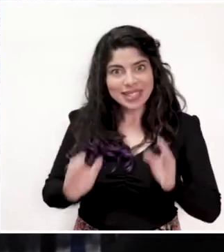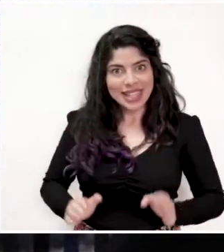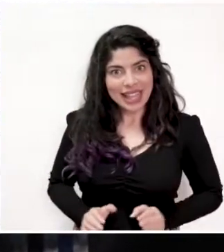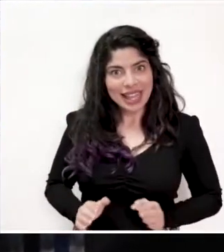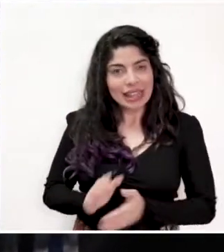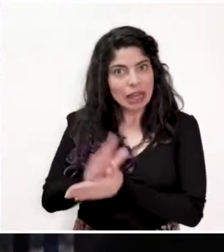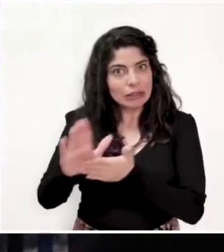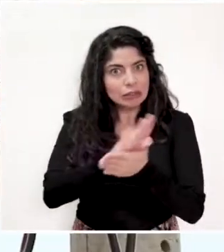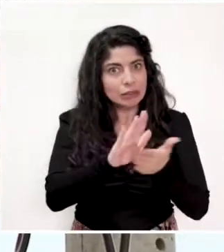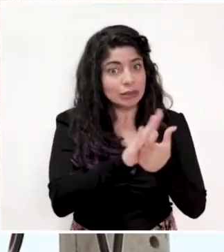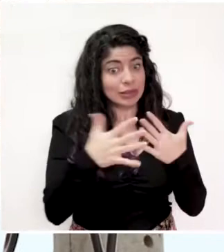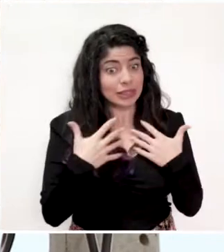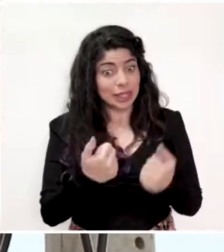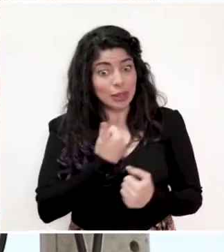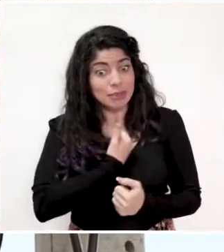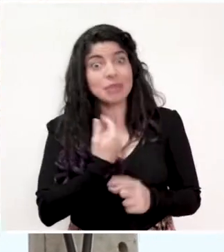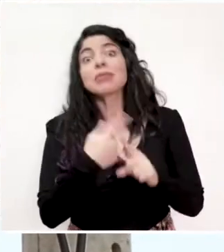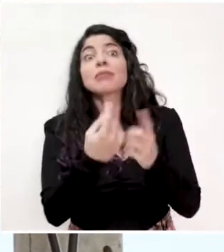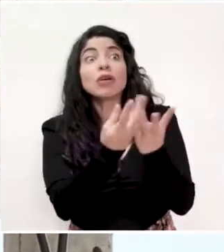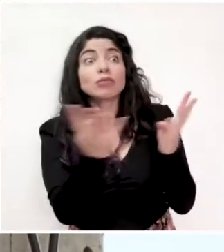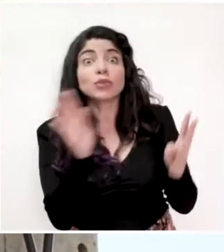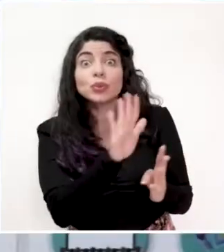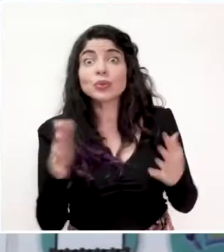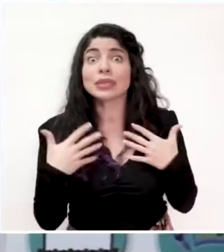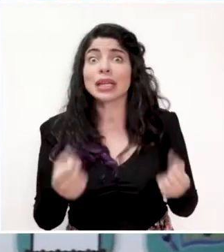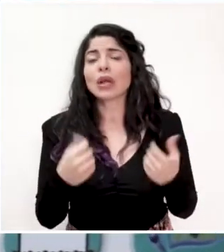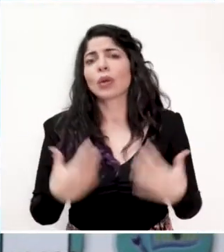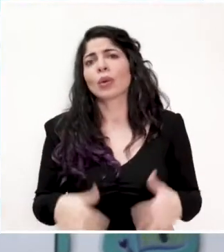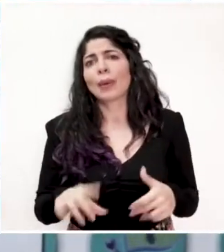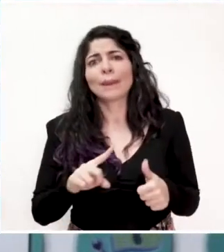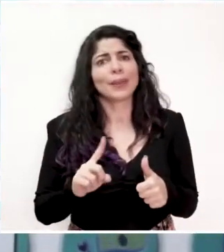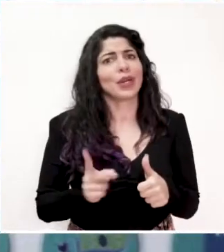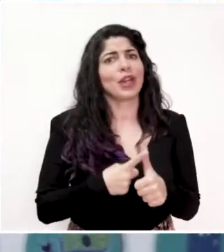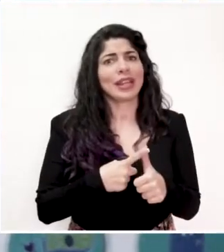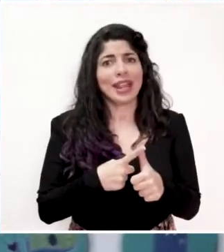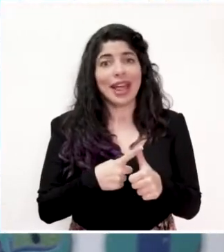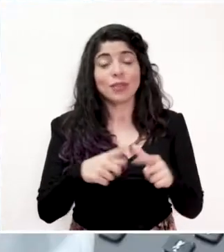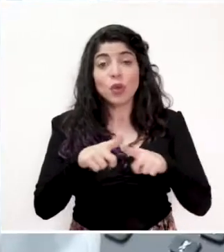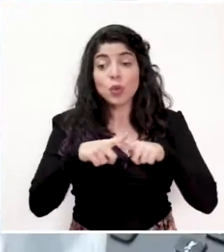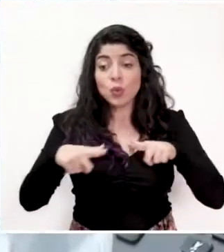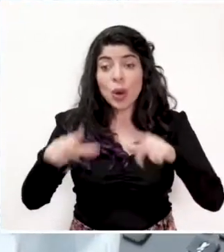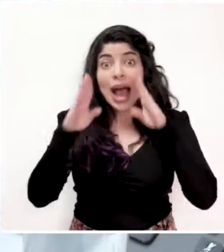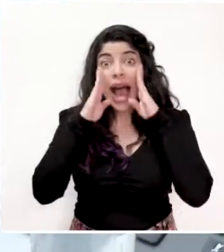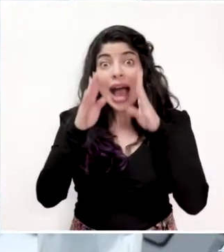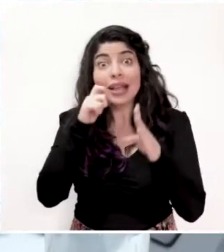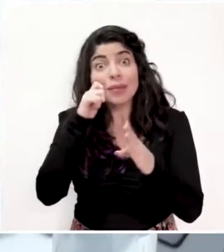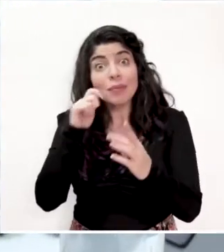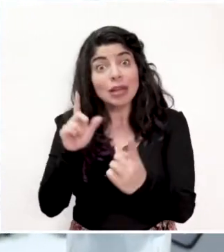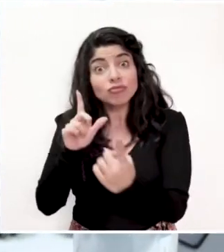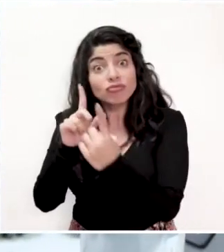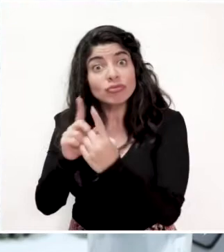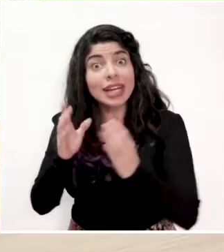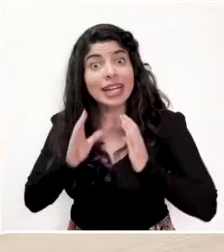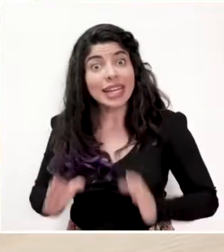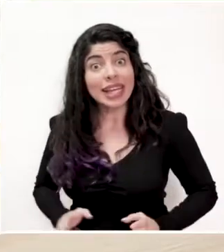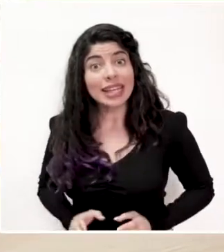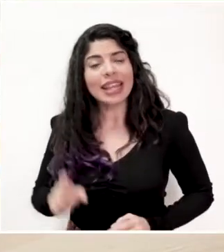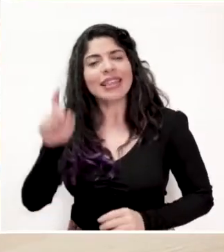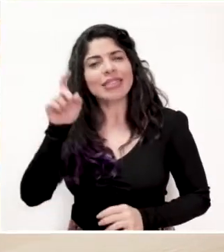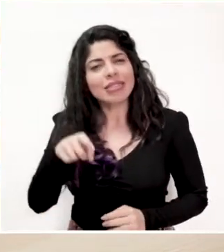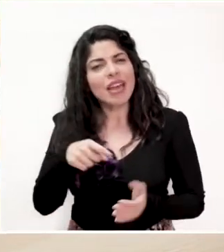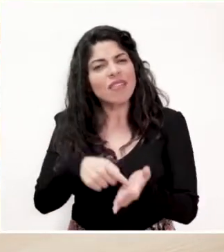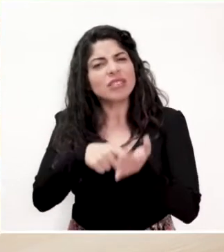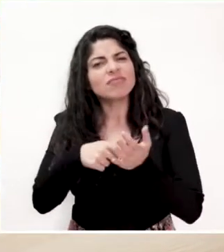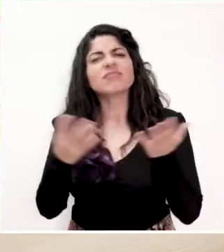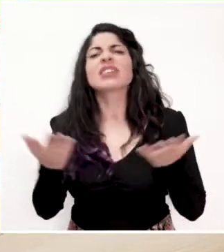de los clientes. Nuestra salud y la de quienes nos rodean es prioridad. Las áreas de atención presencial al cliente